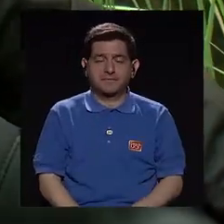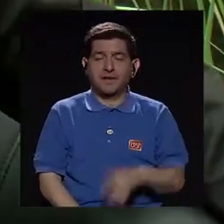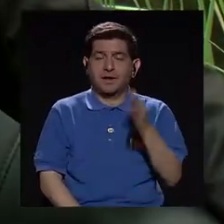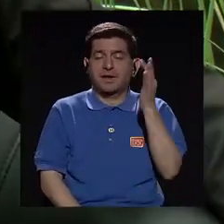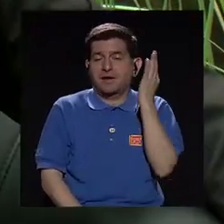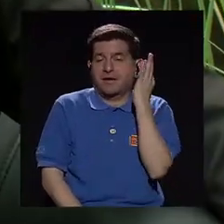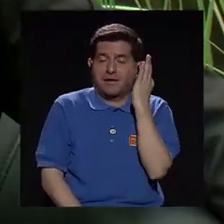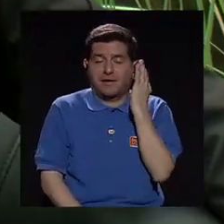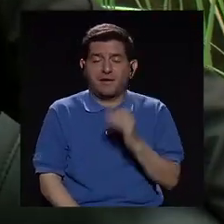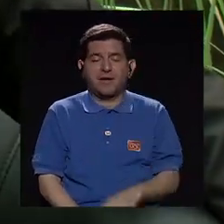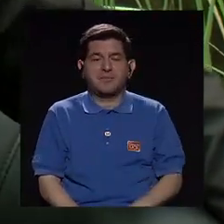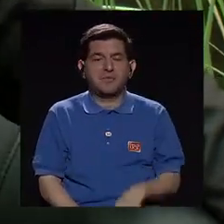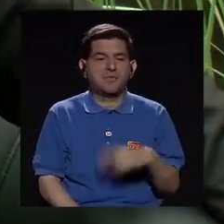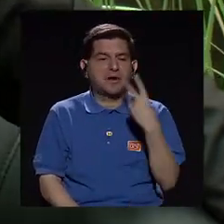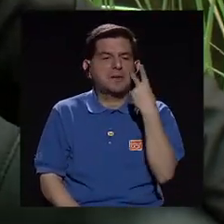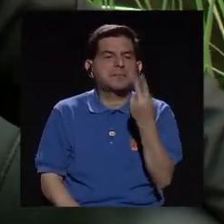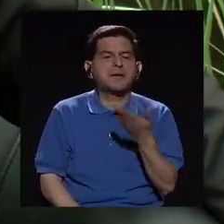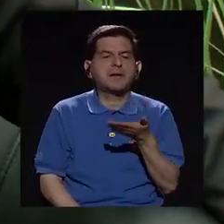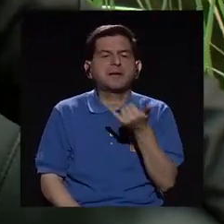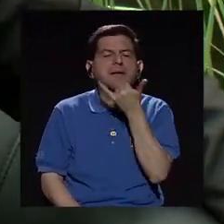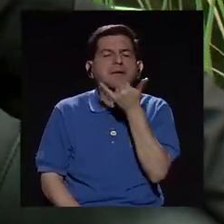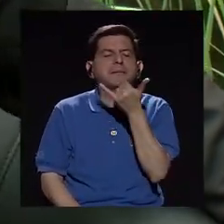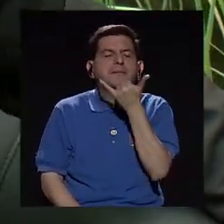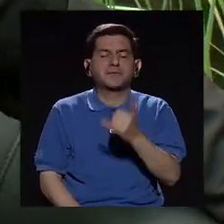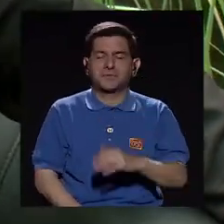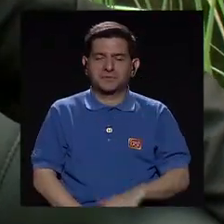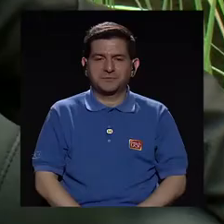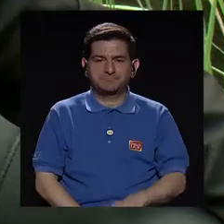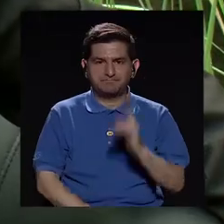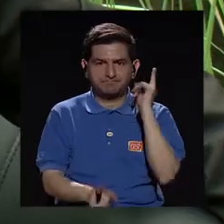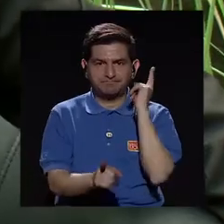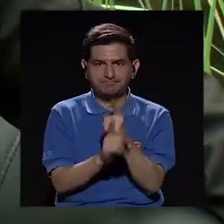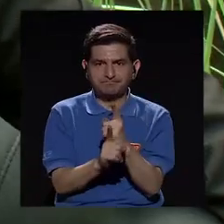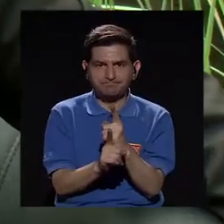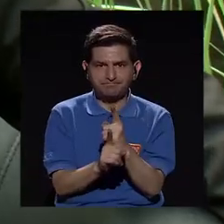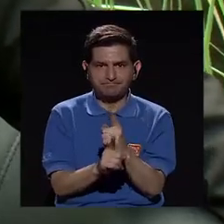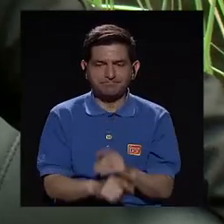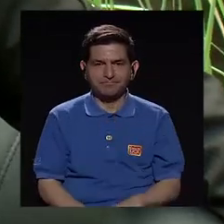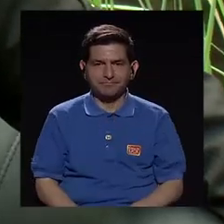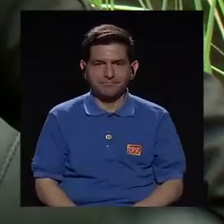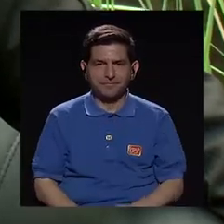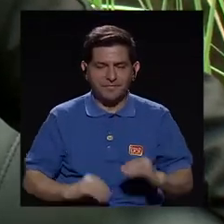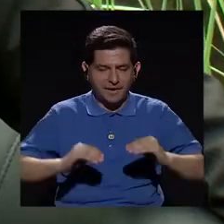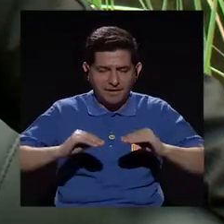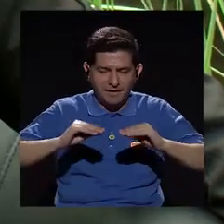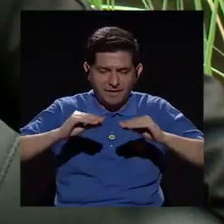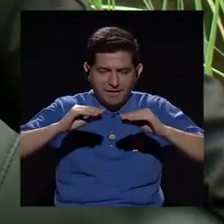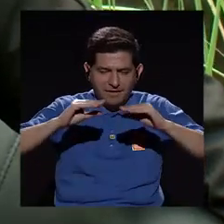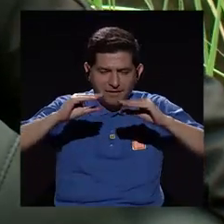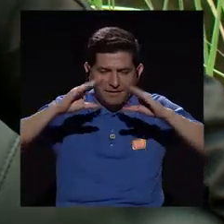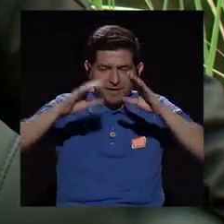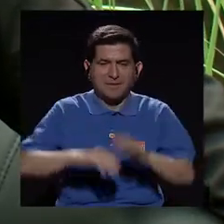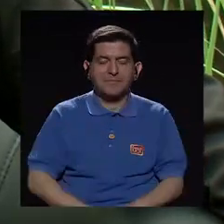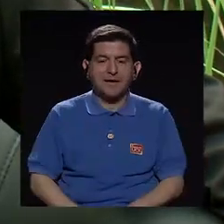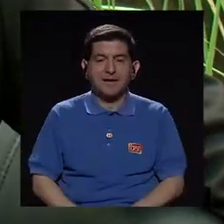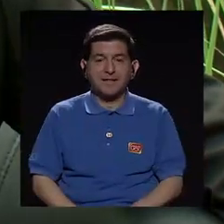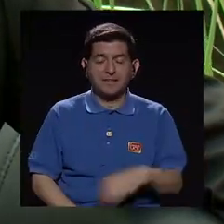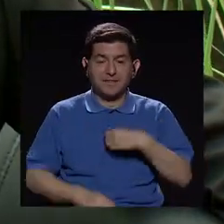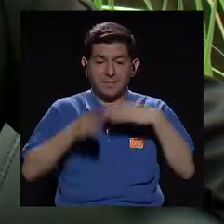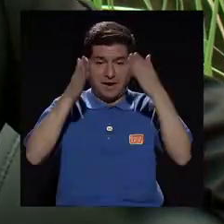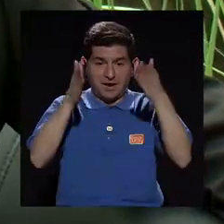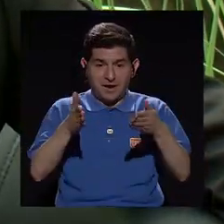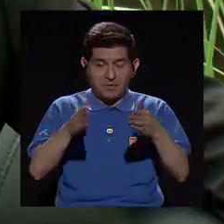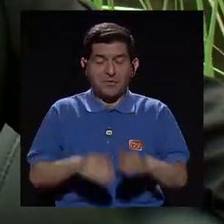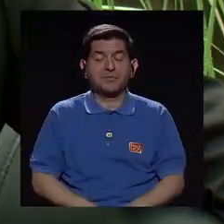Y se fue a ver qué había. Así fue como durante la madrugada llegó el